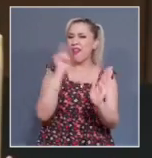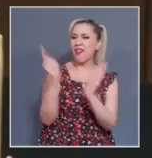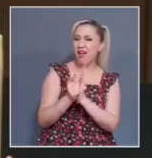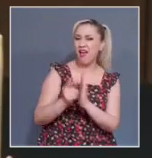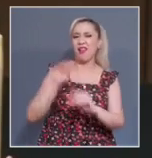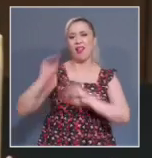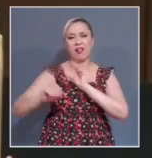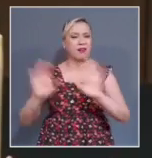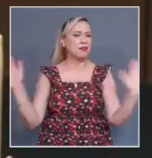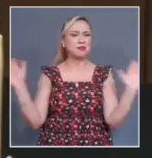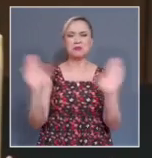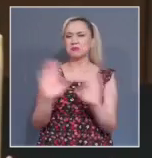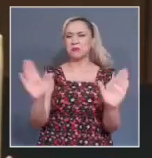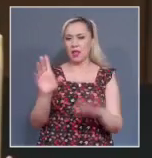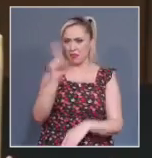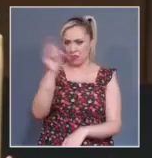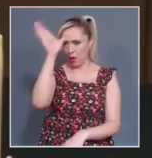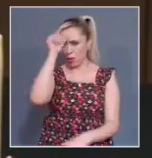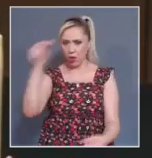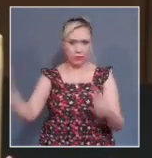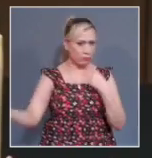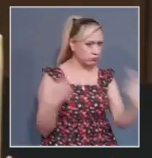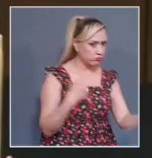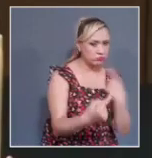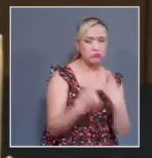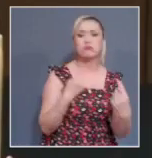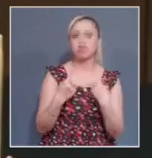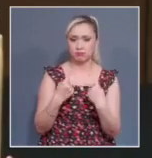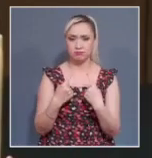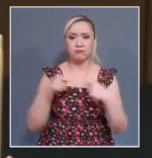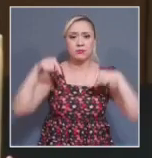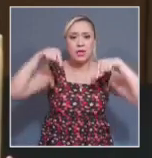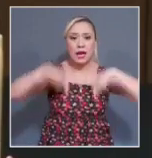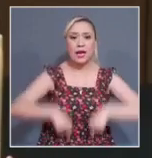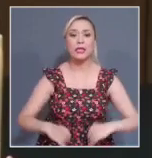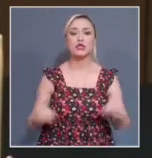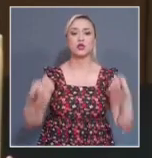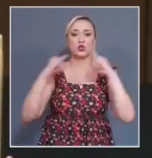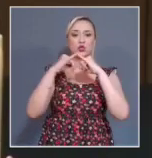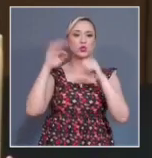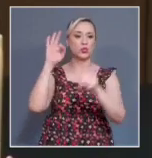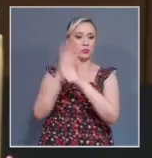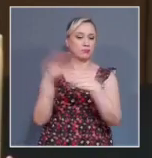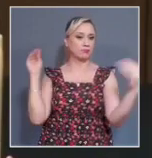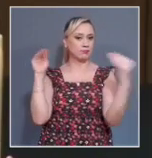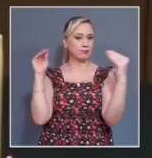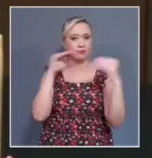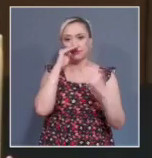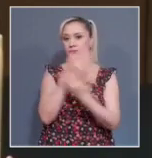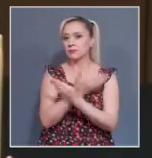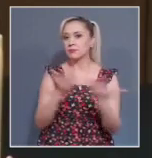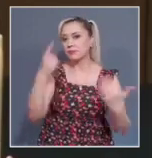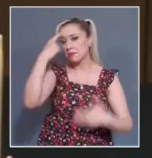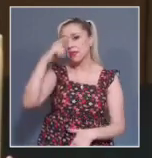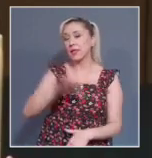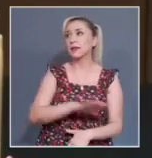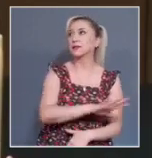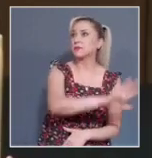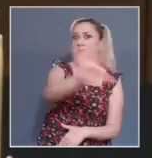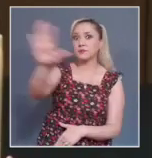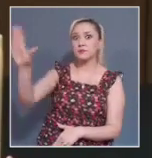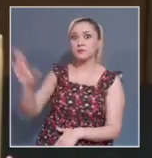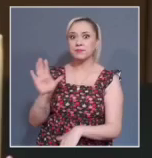un acuerdo para crear la defensoría pública y a los congresos que faciliten un